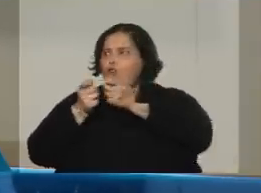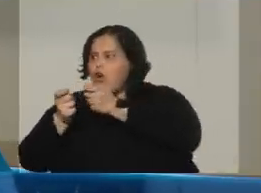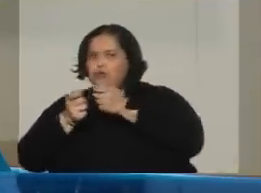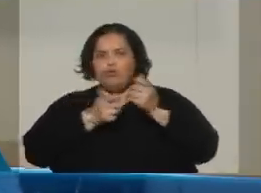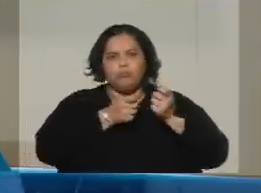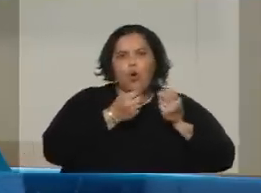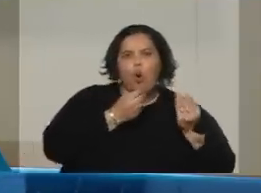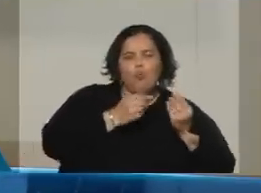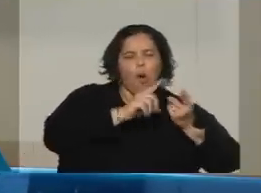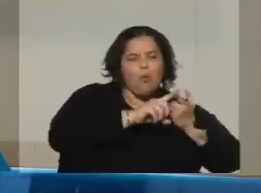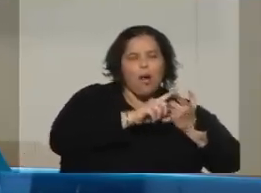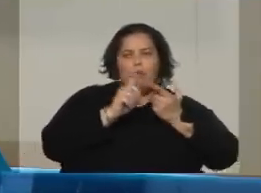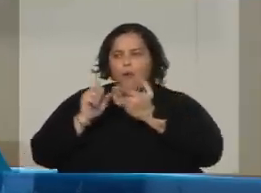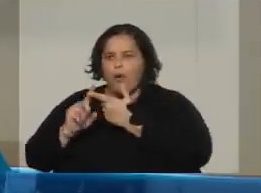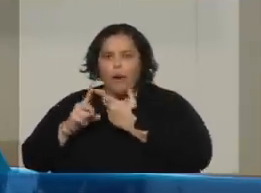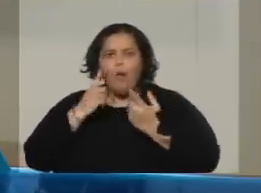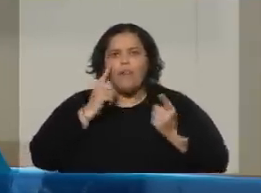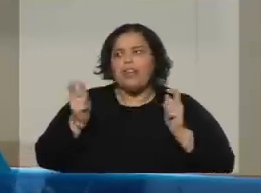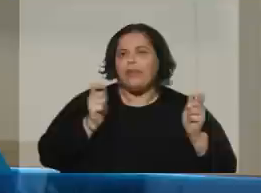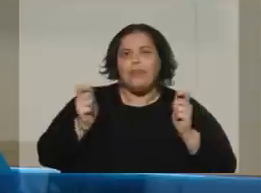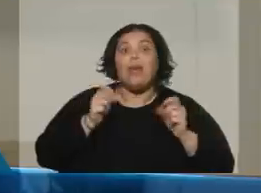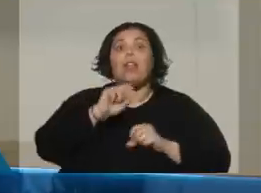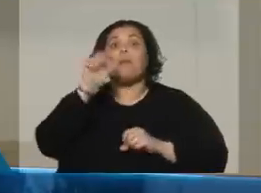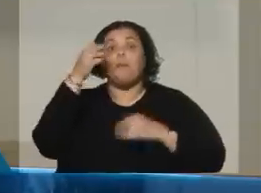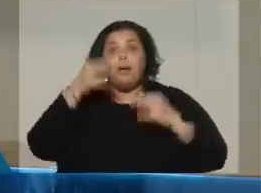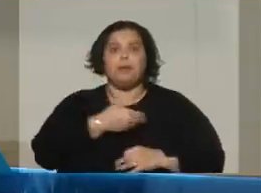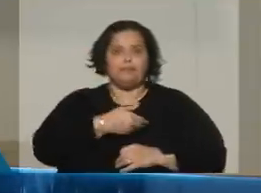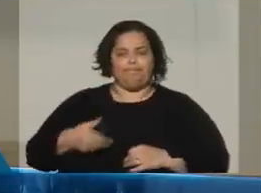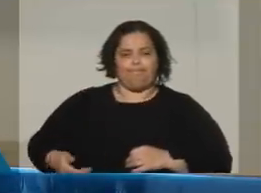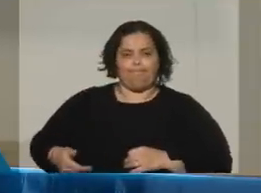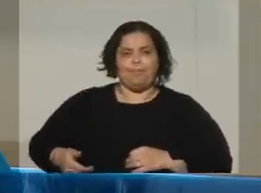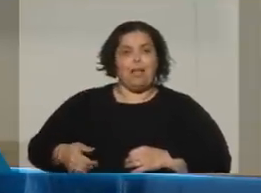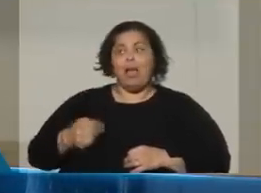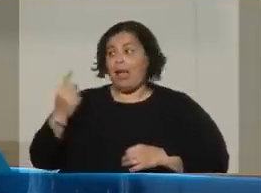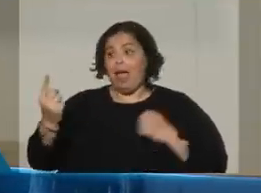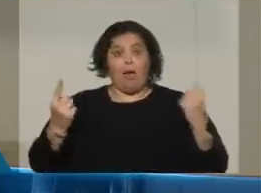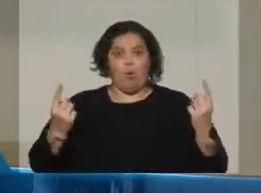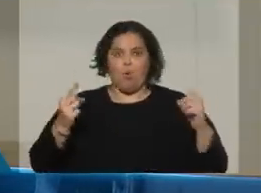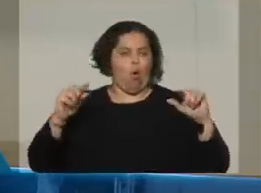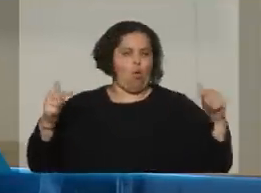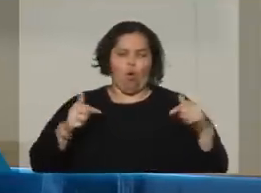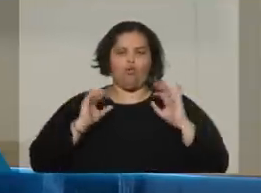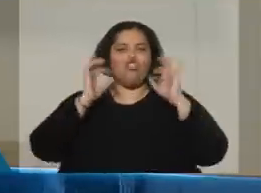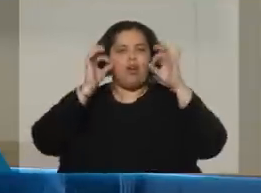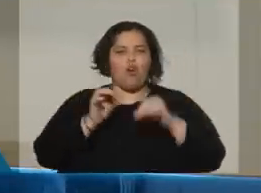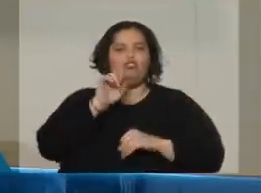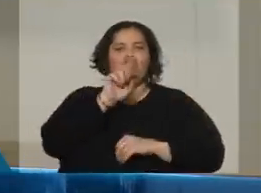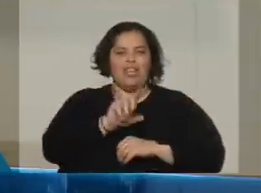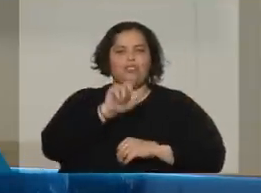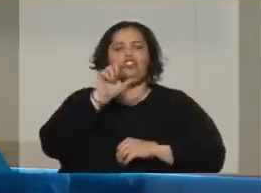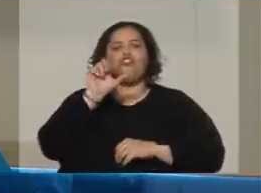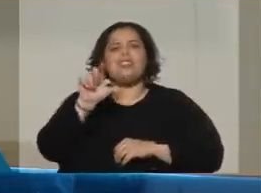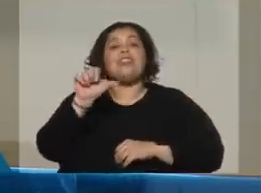en función de que ninguno obtuvo los 176 votos en la Cámara de Diputados que son los que se necesitan para